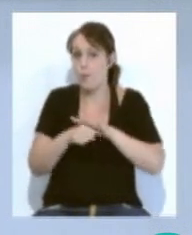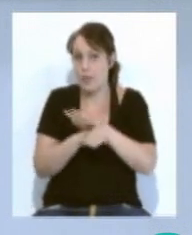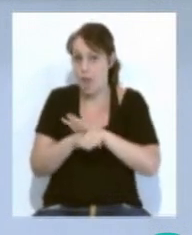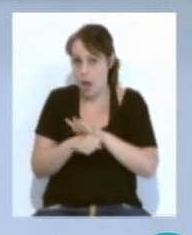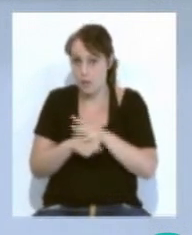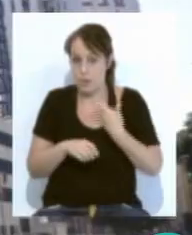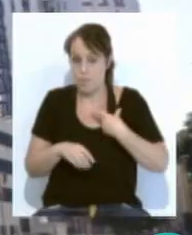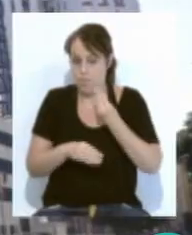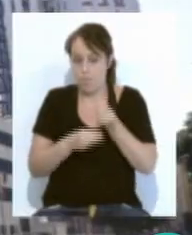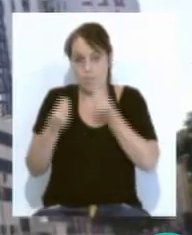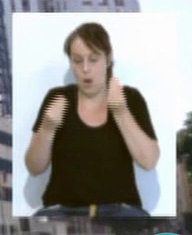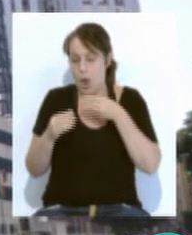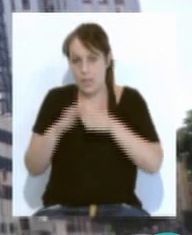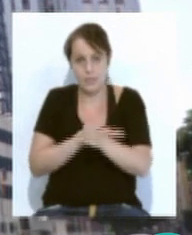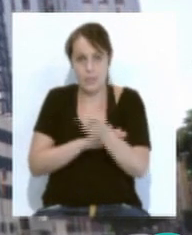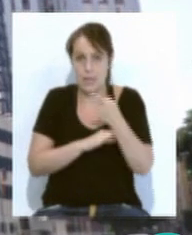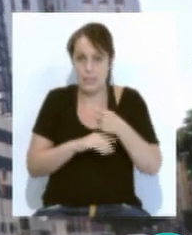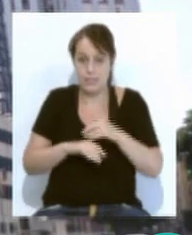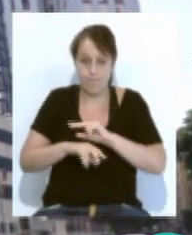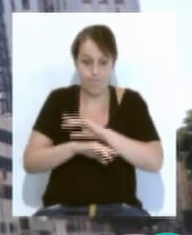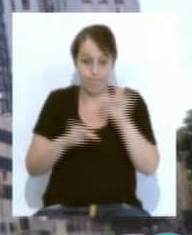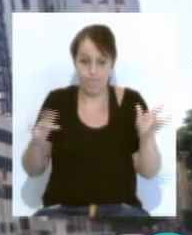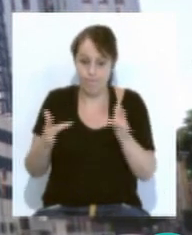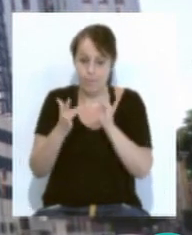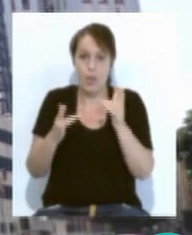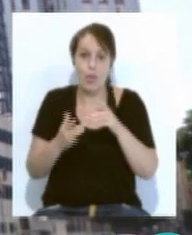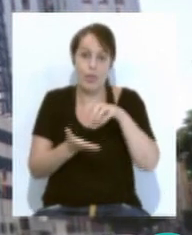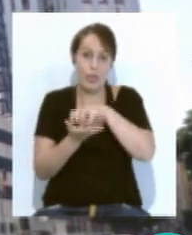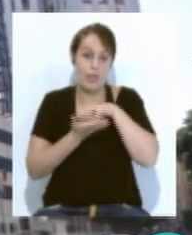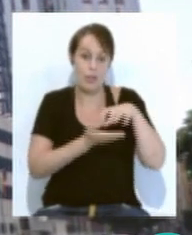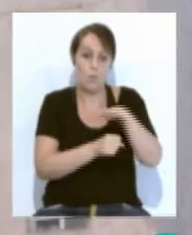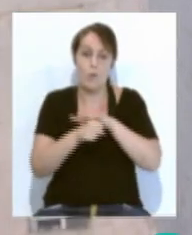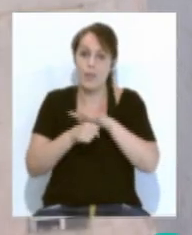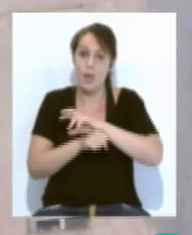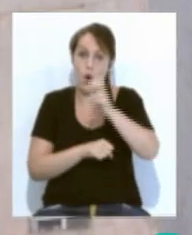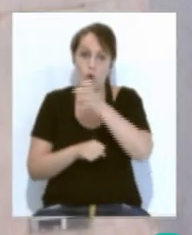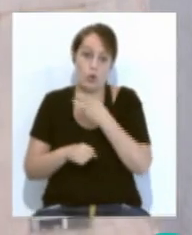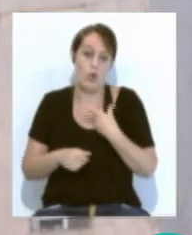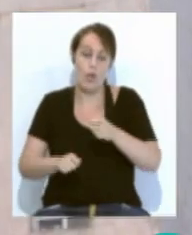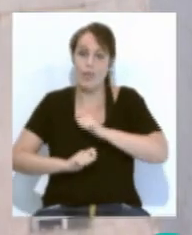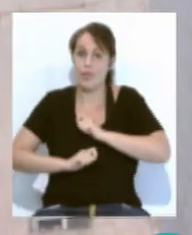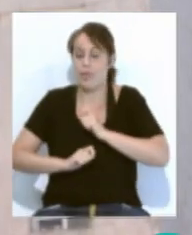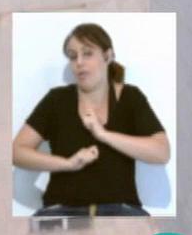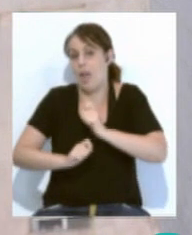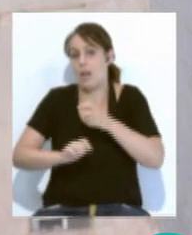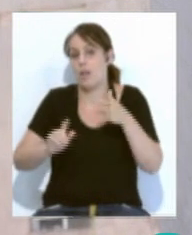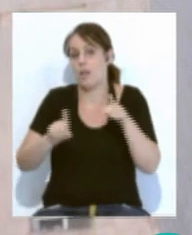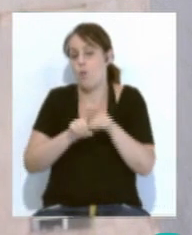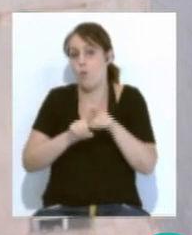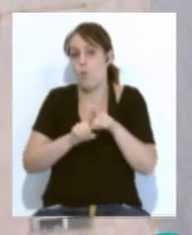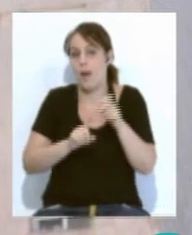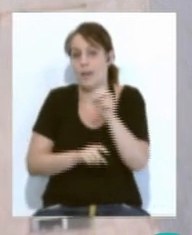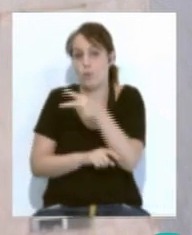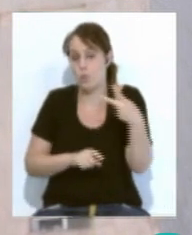así su accesibilidad. Esta interconexión con otros centros de la provincia permite una mayor agilidad en cuanto a solicitudes y